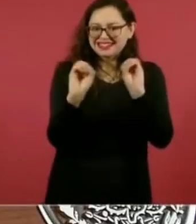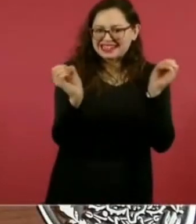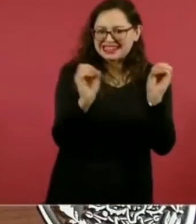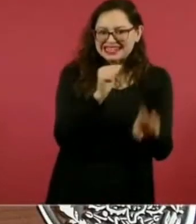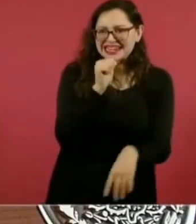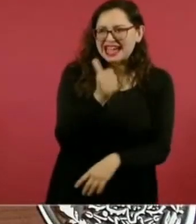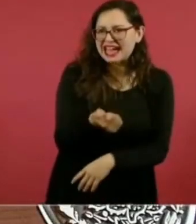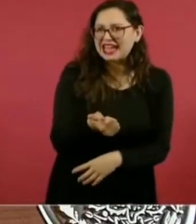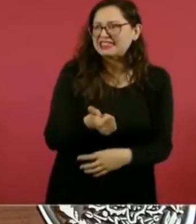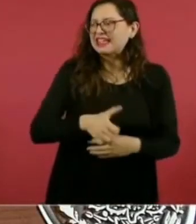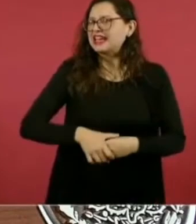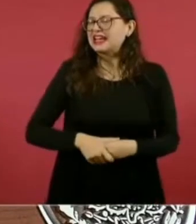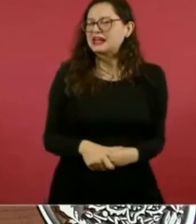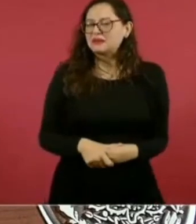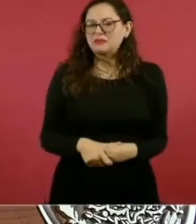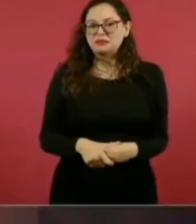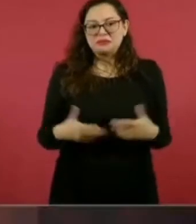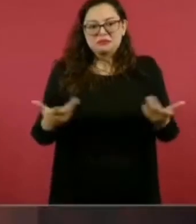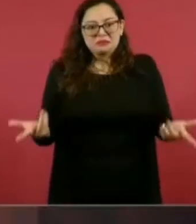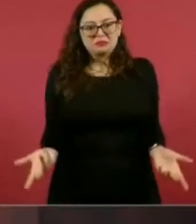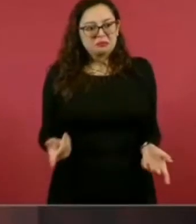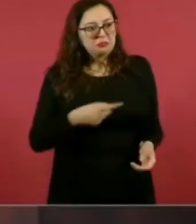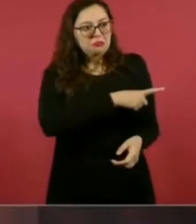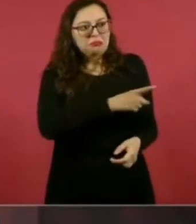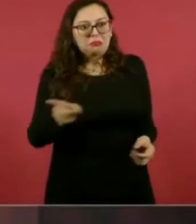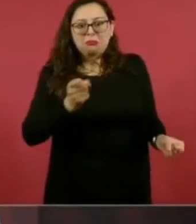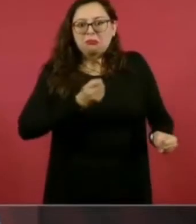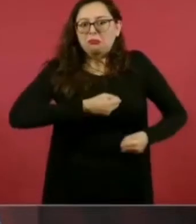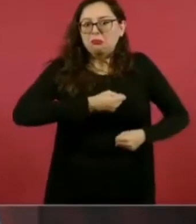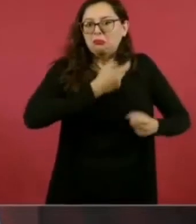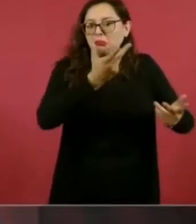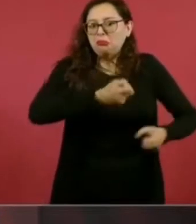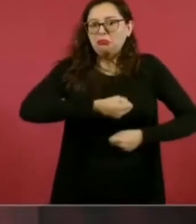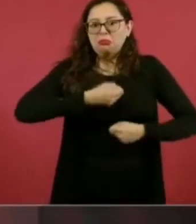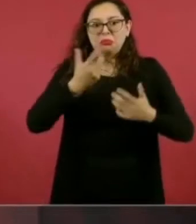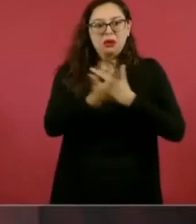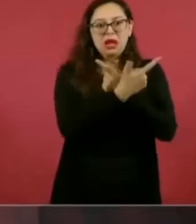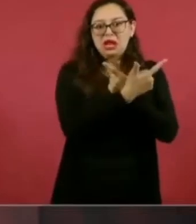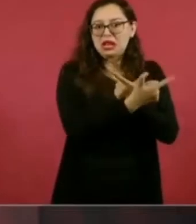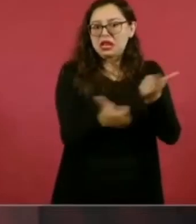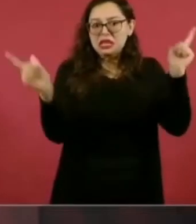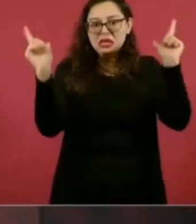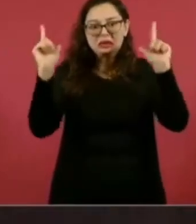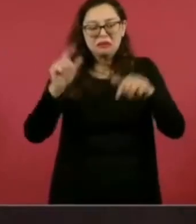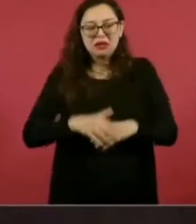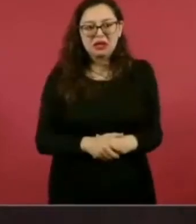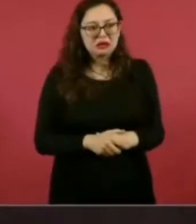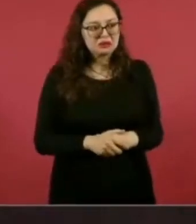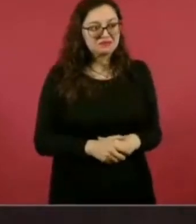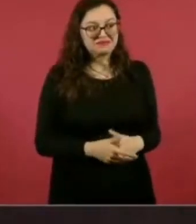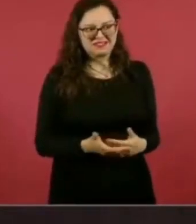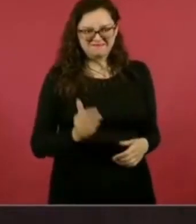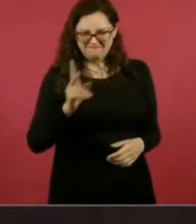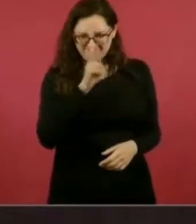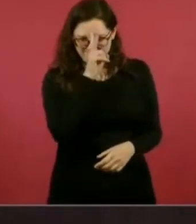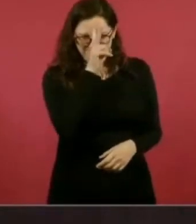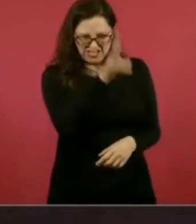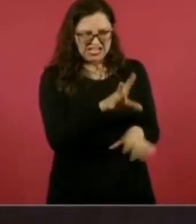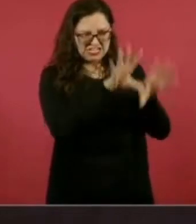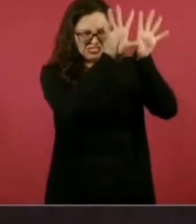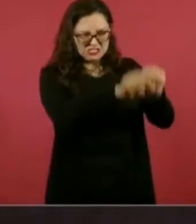no hubo censura, no se persiguió a nadie. Ayer hablaba yo